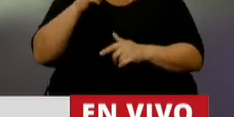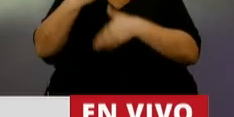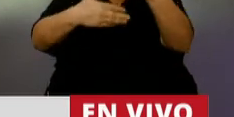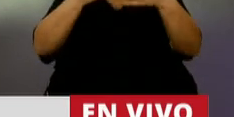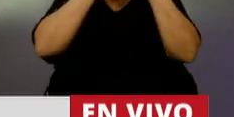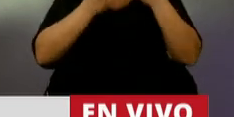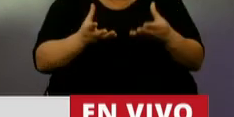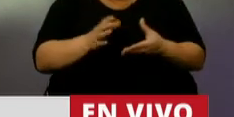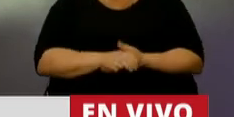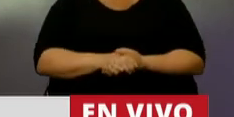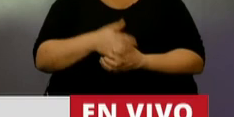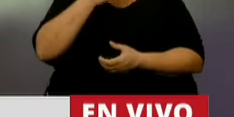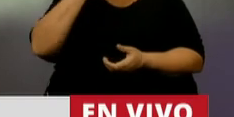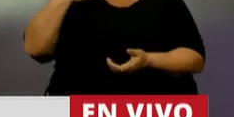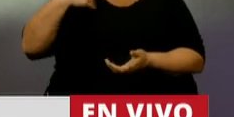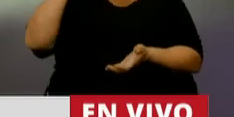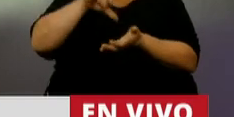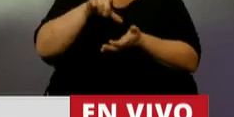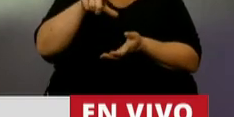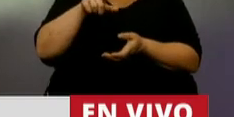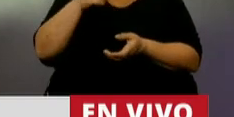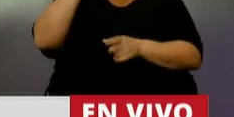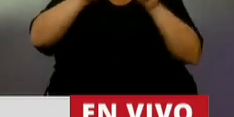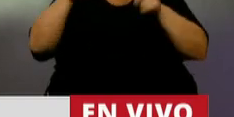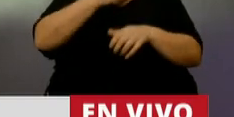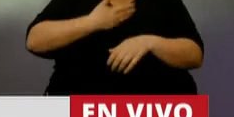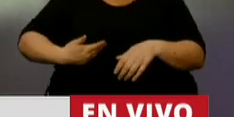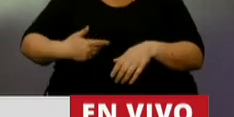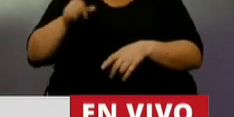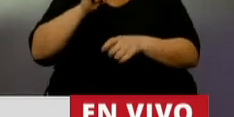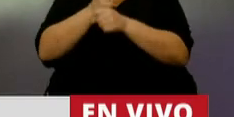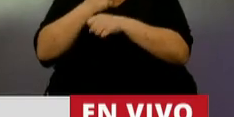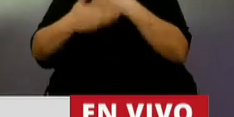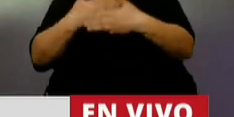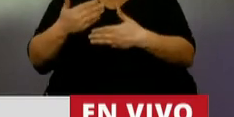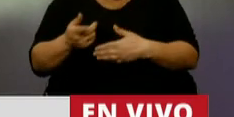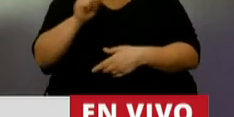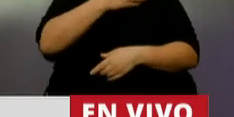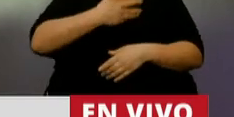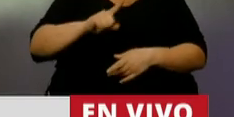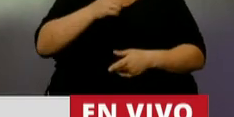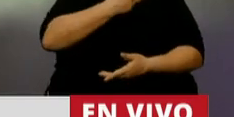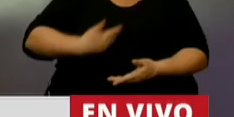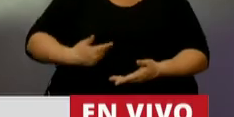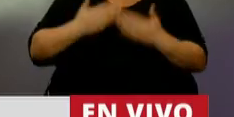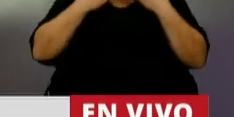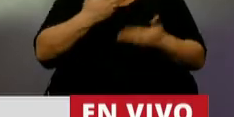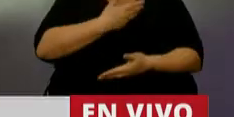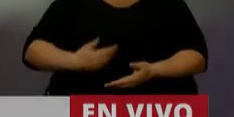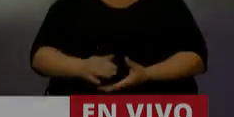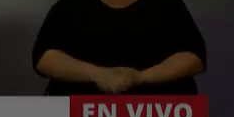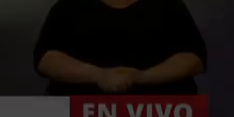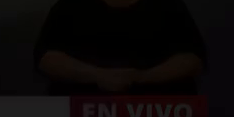viento favorable cuando hay un país donde hay funcionarios que no funcionan y presidentes que no presiden. Gracias, señor